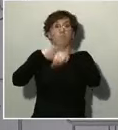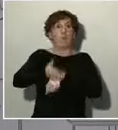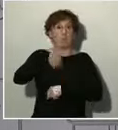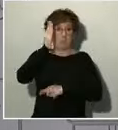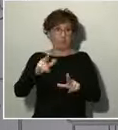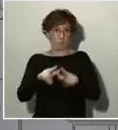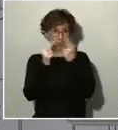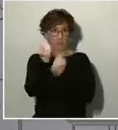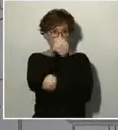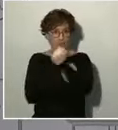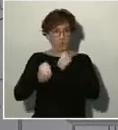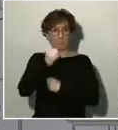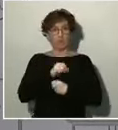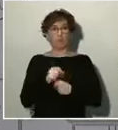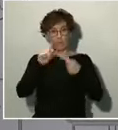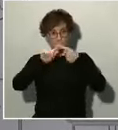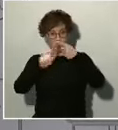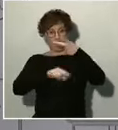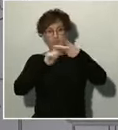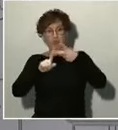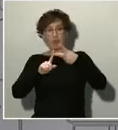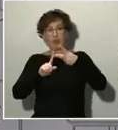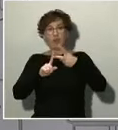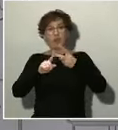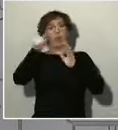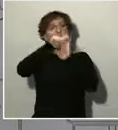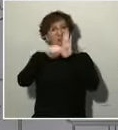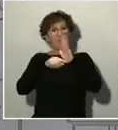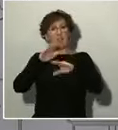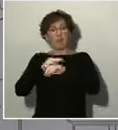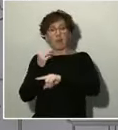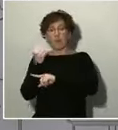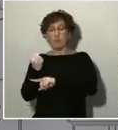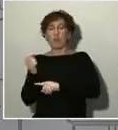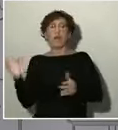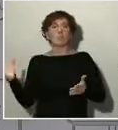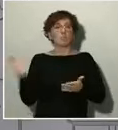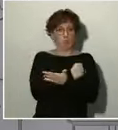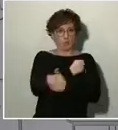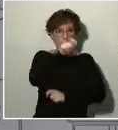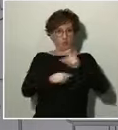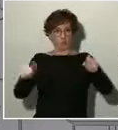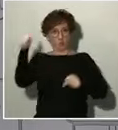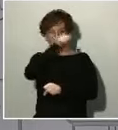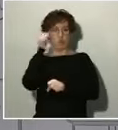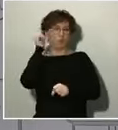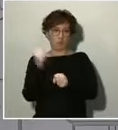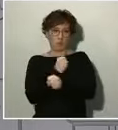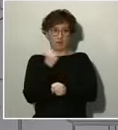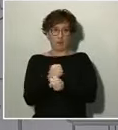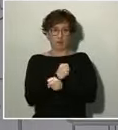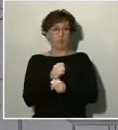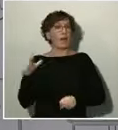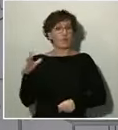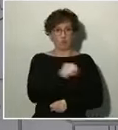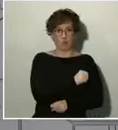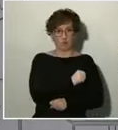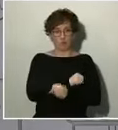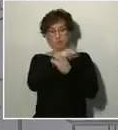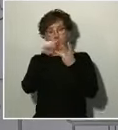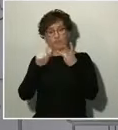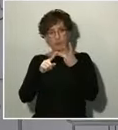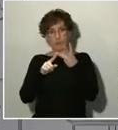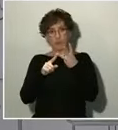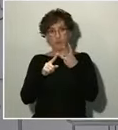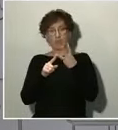para apoyar a todos los trabajadores, insisto, a todos los trabajadores. En tercer lugar, medidas para apoyar a las empresas